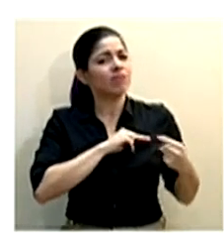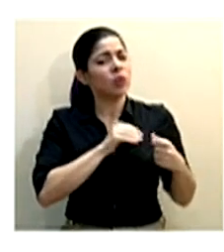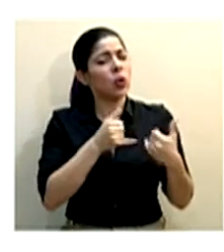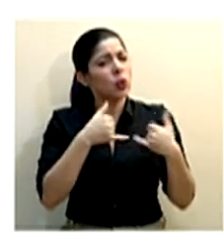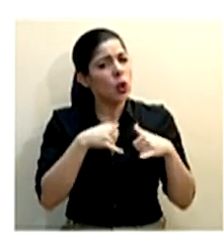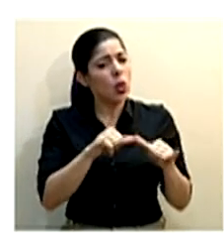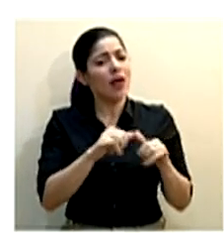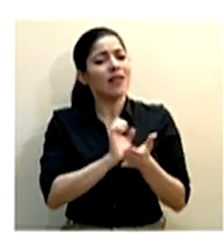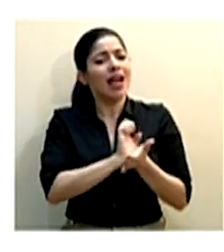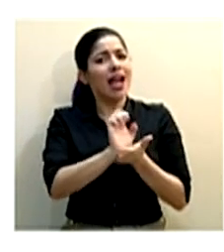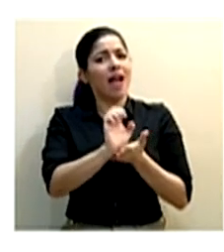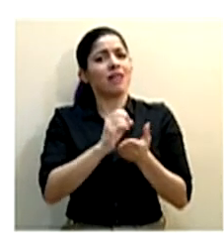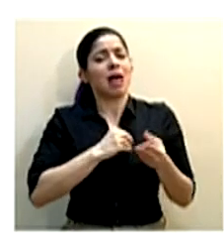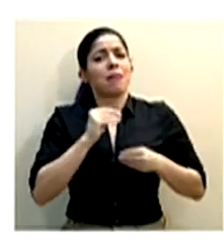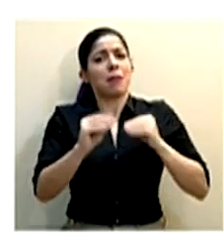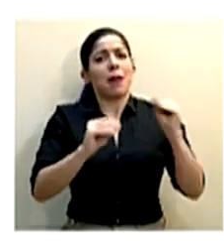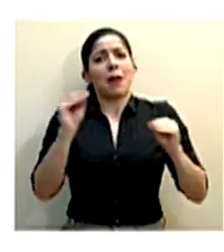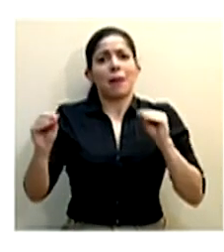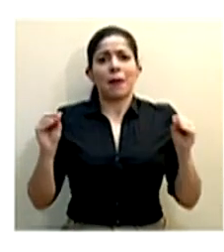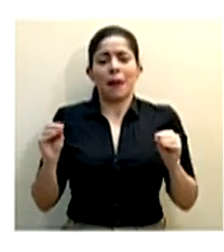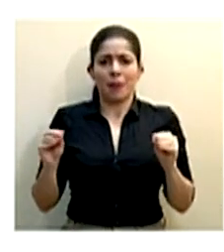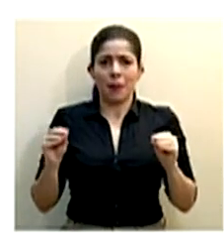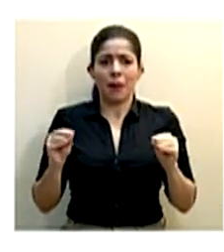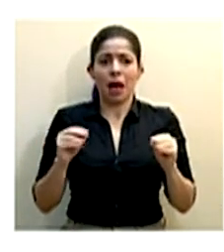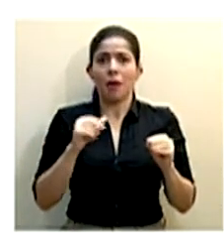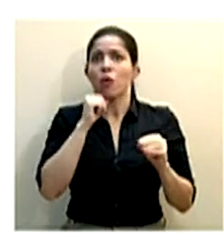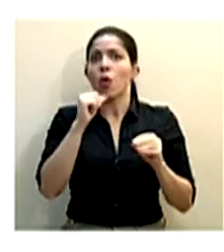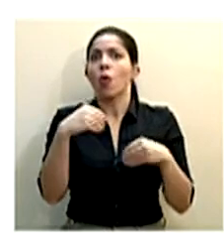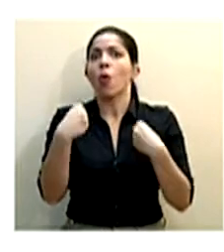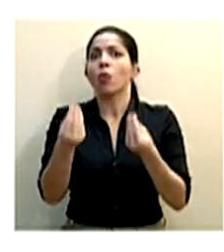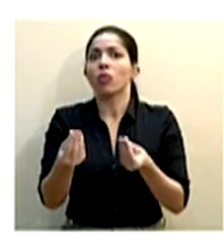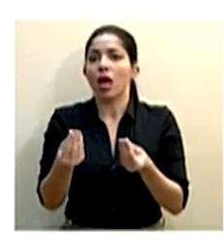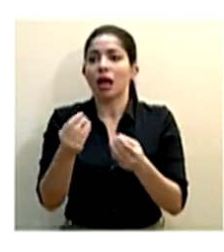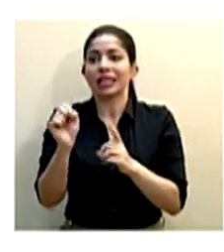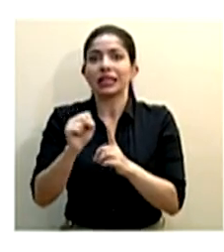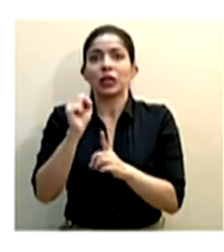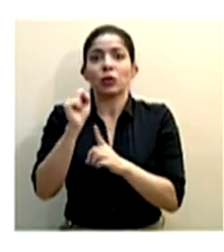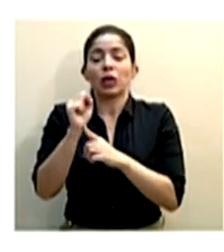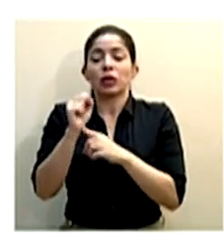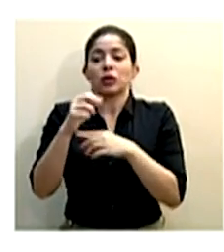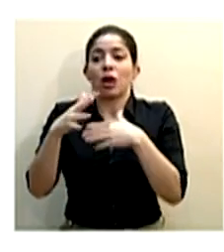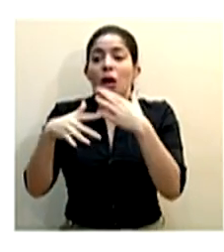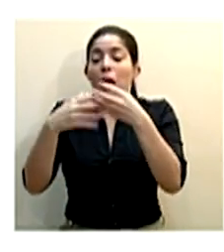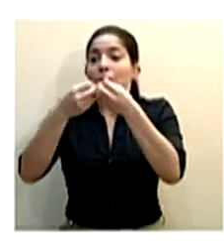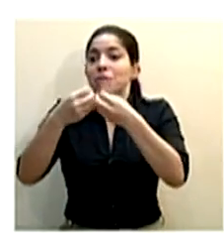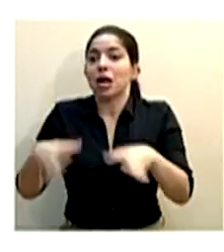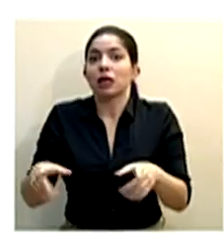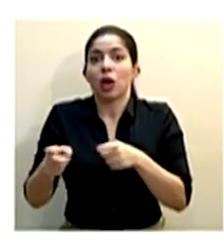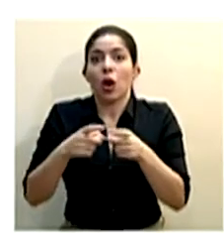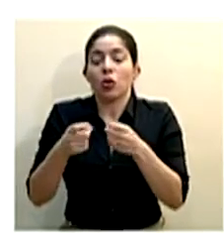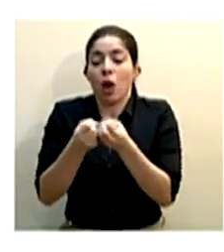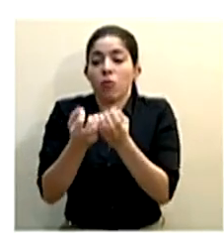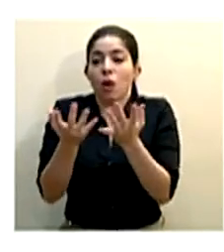transmisiones simultáneas que lleven a que la situación se nos salga de control.